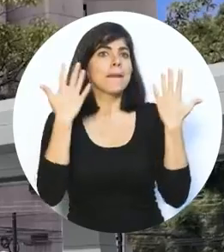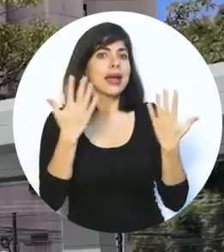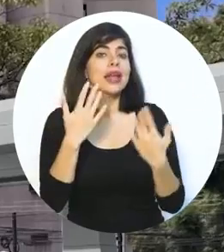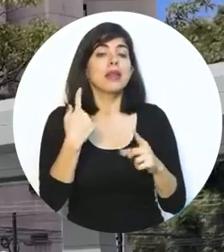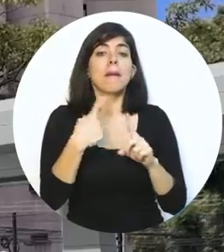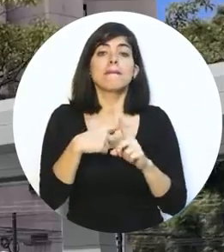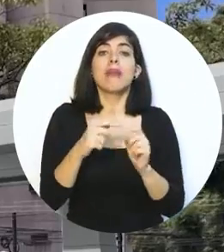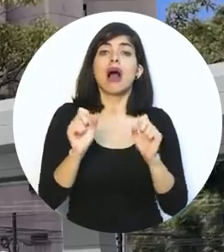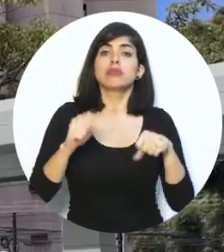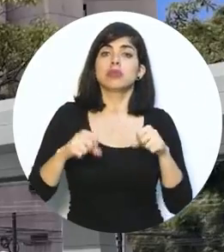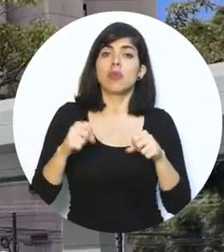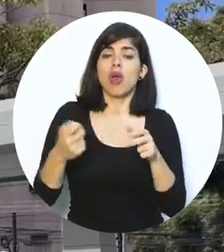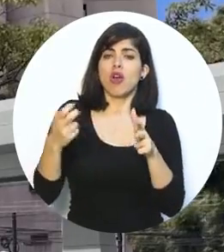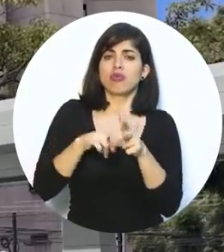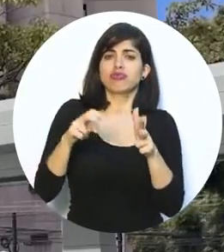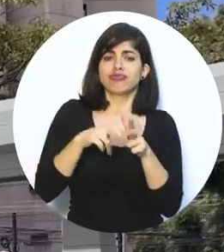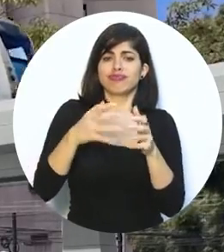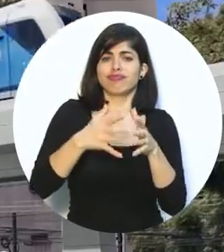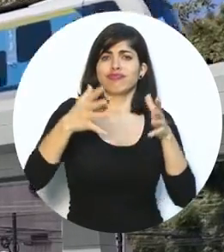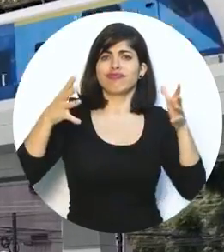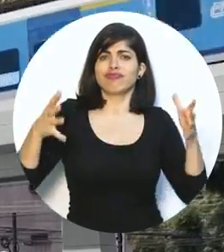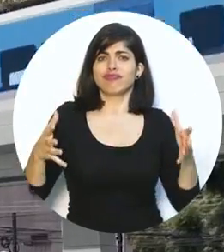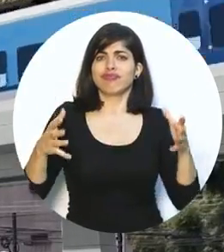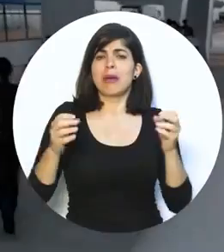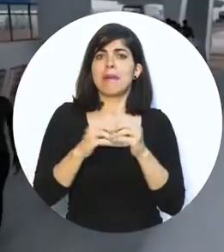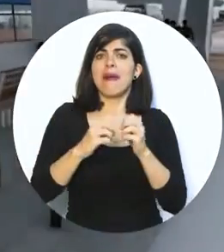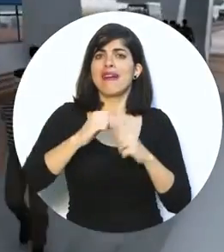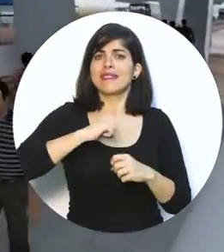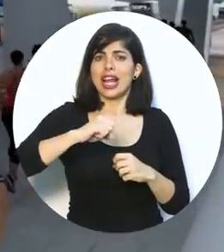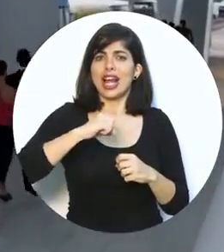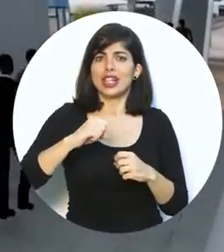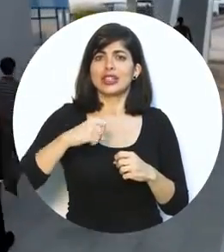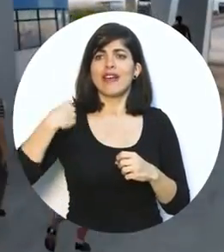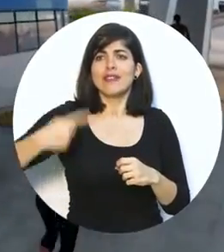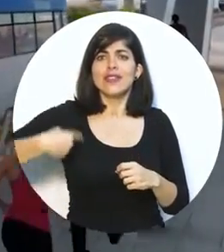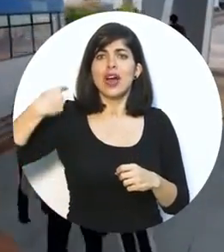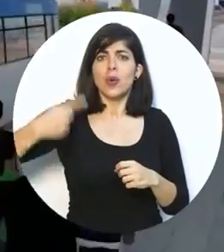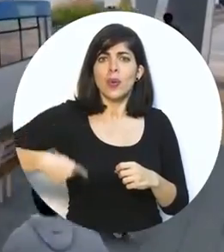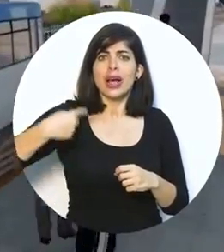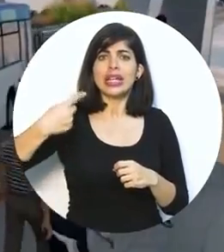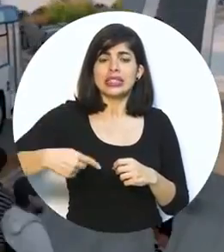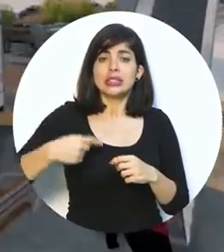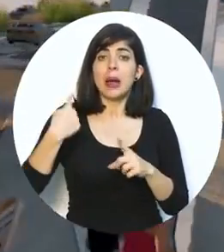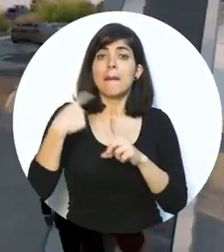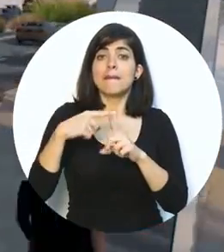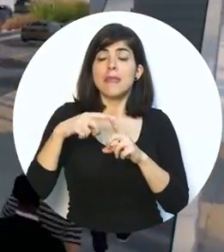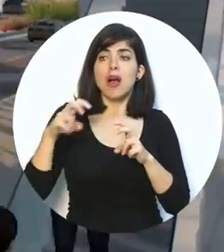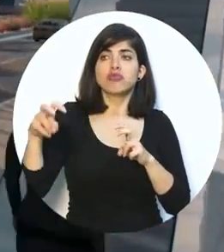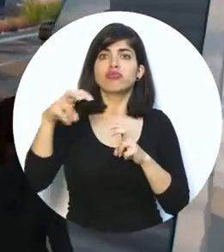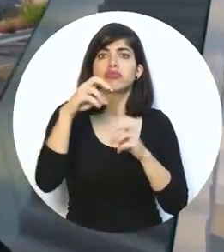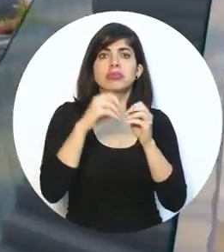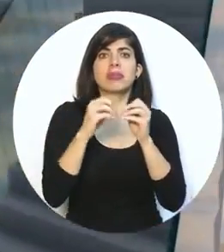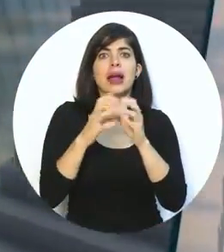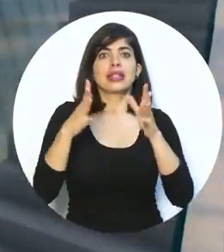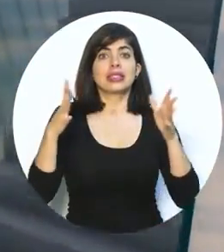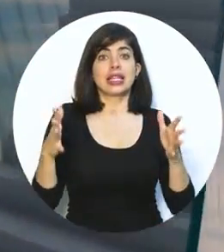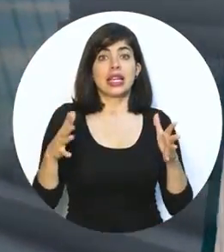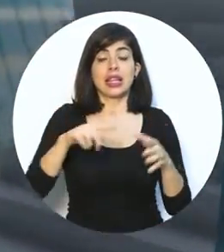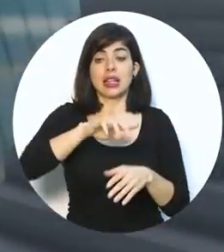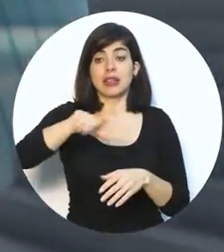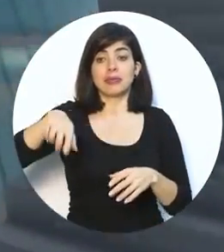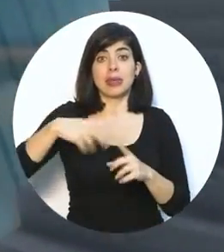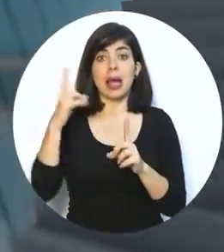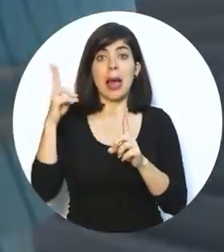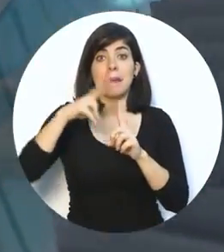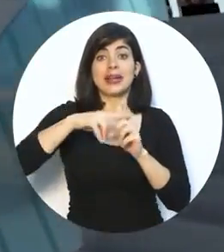con el ambiente, con una capacidad de transporte mucho mayor, más velocidad y frecuencia, junto con un recorrido más amplio.